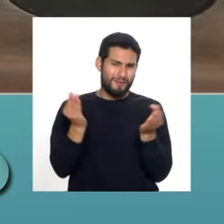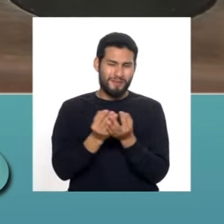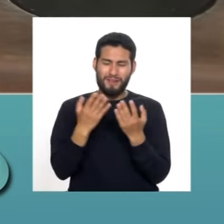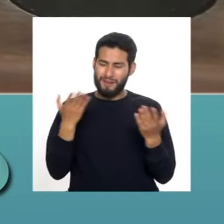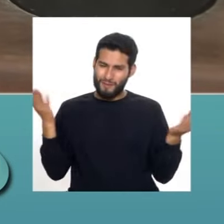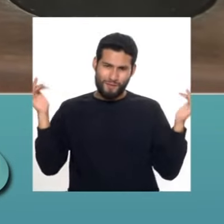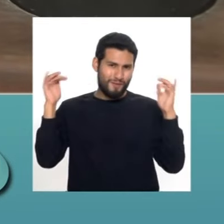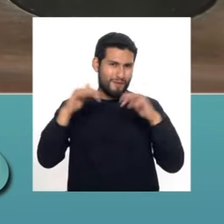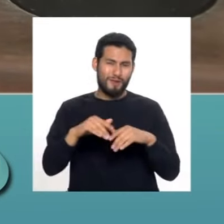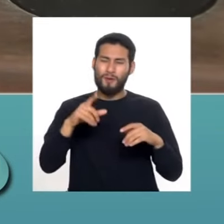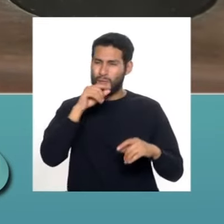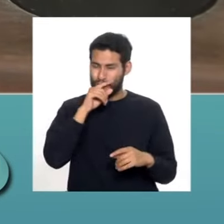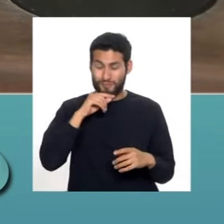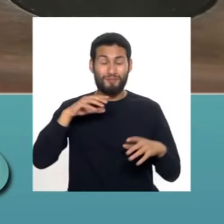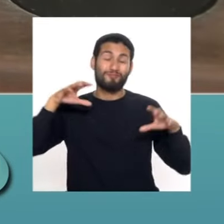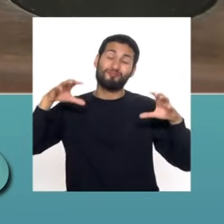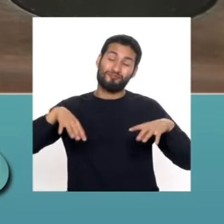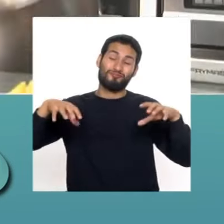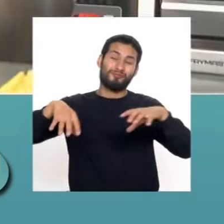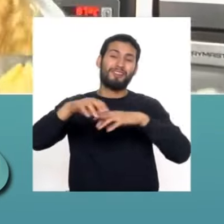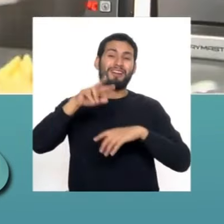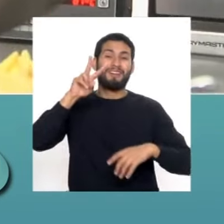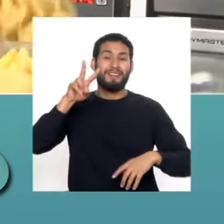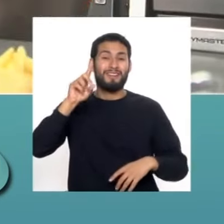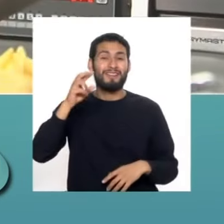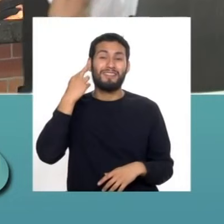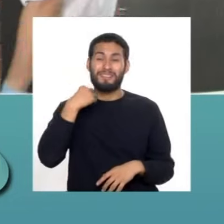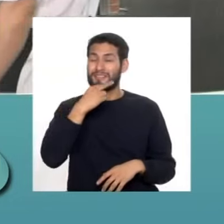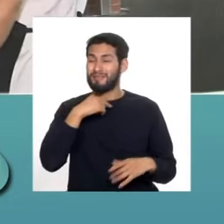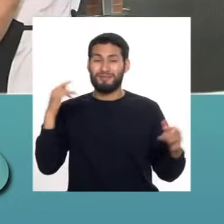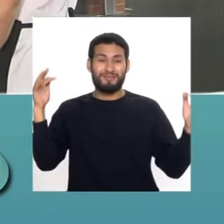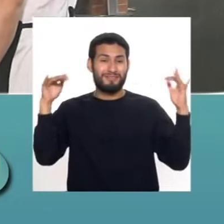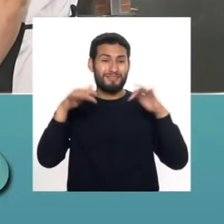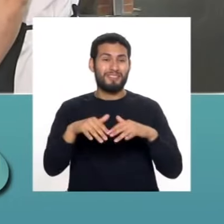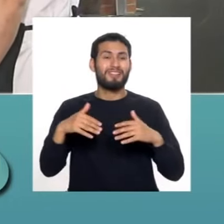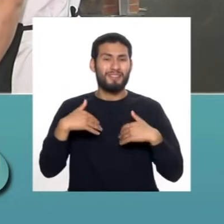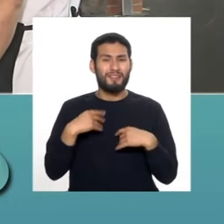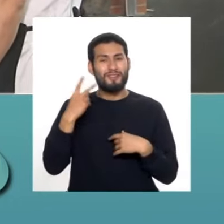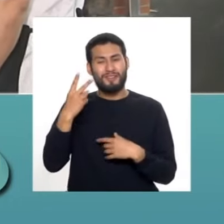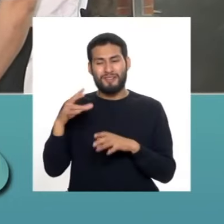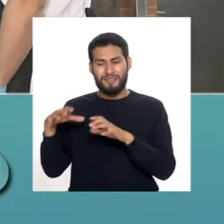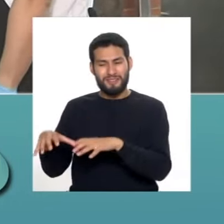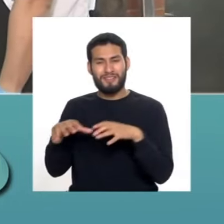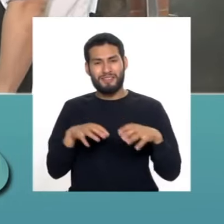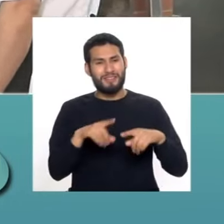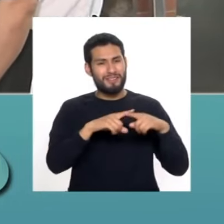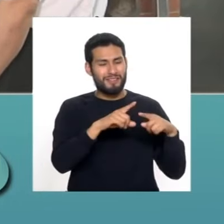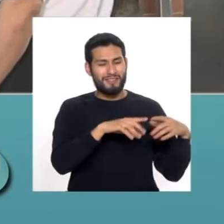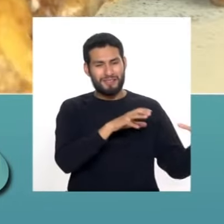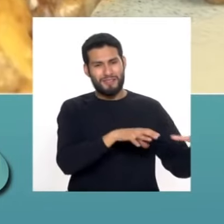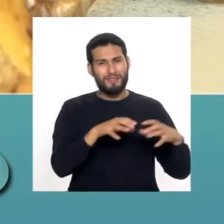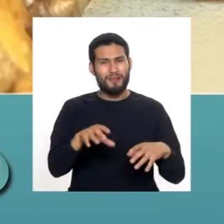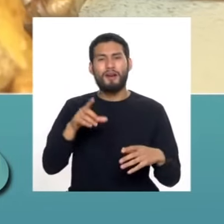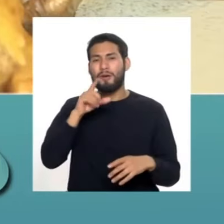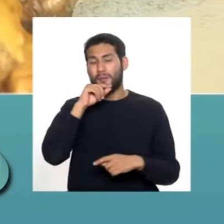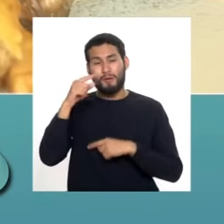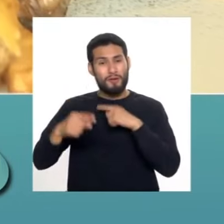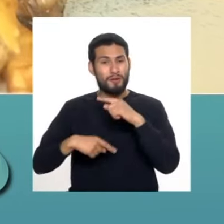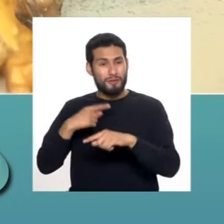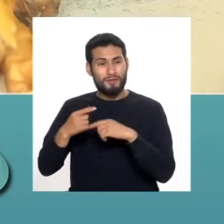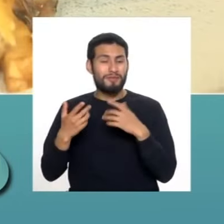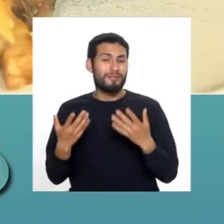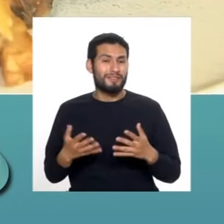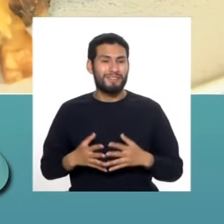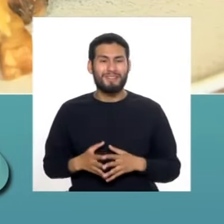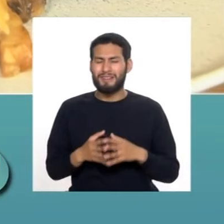disfrutar. muchos pollos, lógicamente. Son 21 restaurantes, cada uno de ellos tiene dos platos distintos a base de pollo a la Brasa. Y bueno,